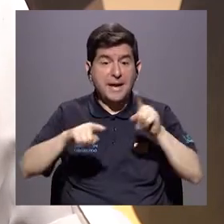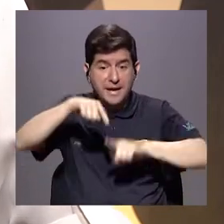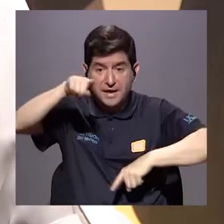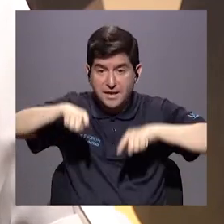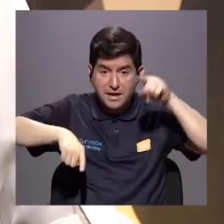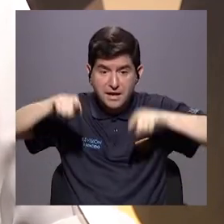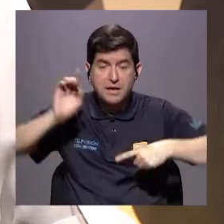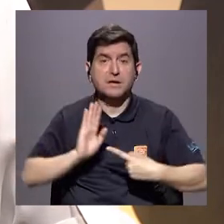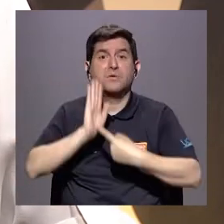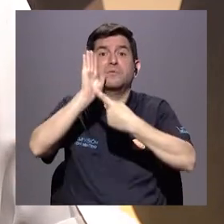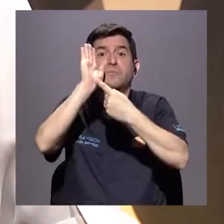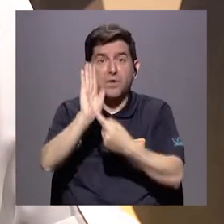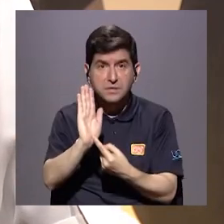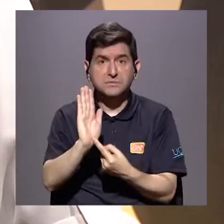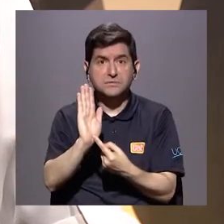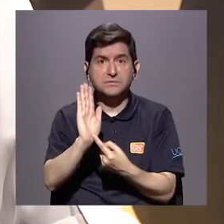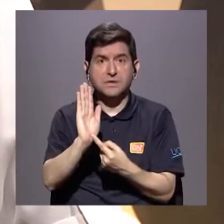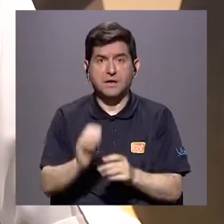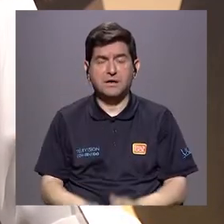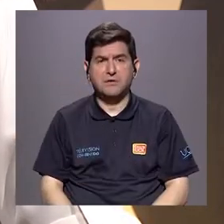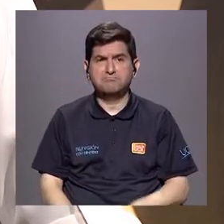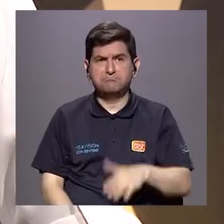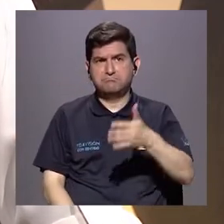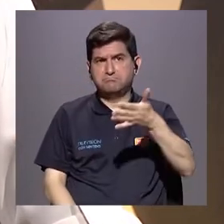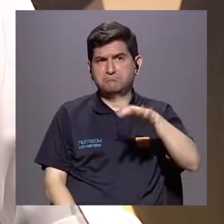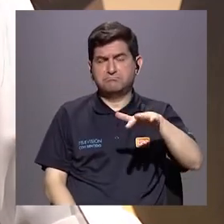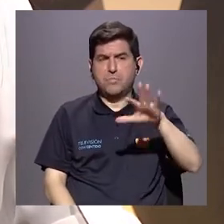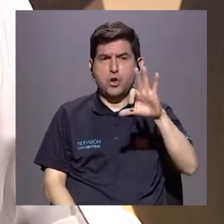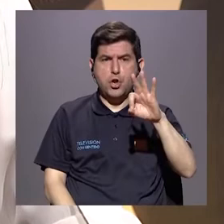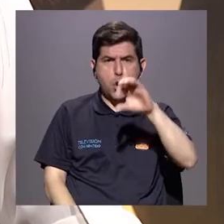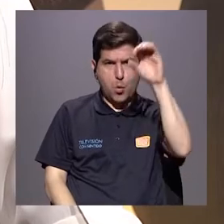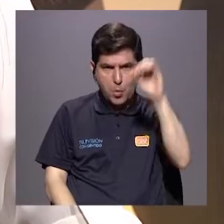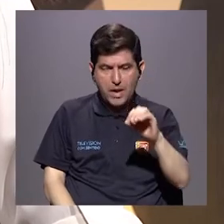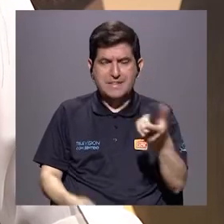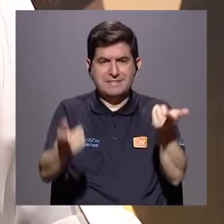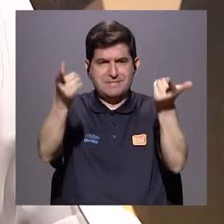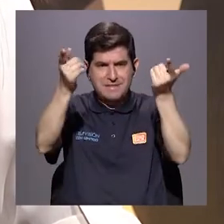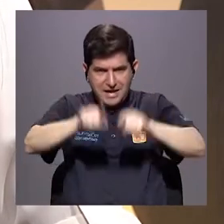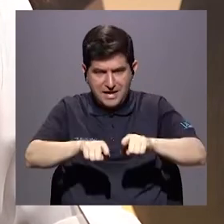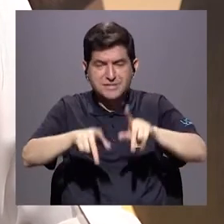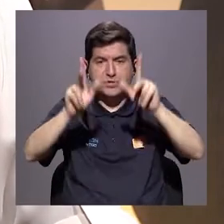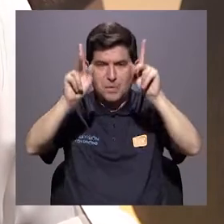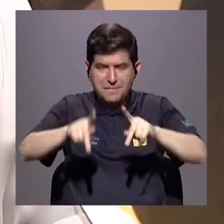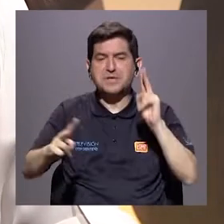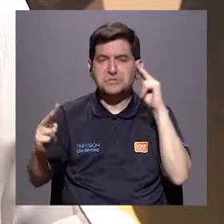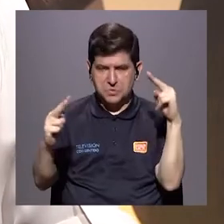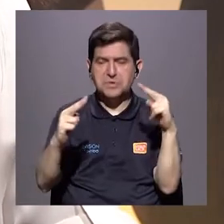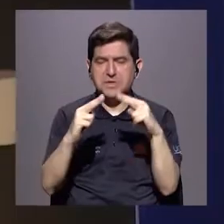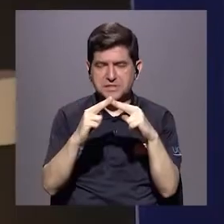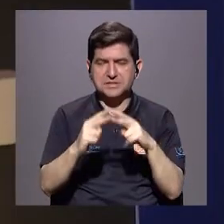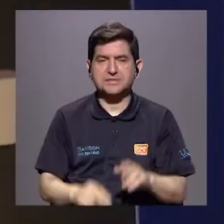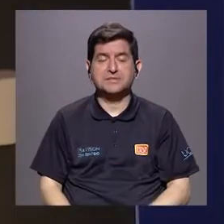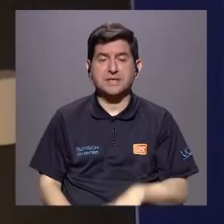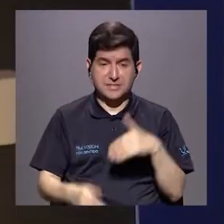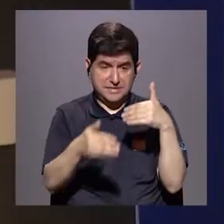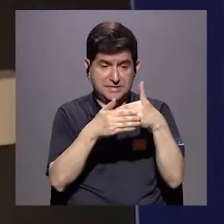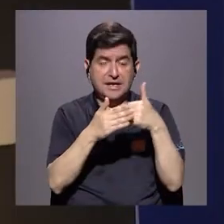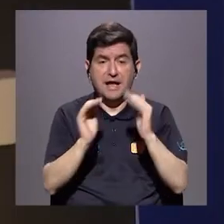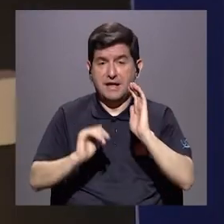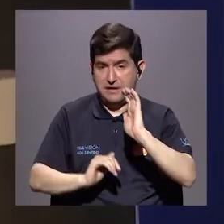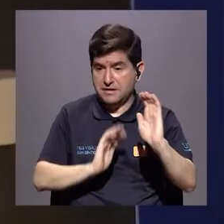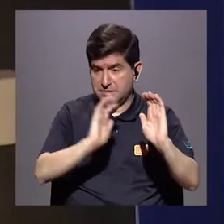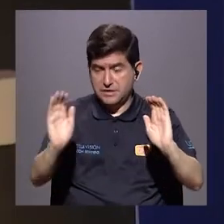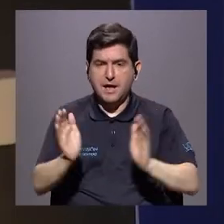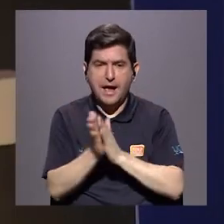estadística lo que menciona es que más o menos el 90% de los casos son personas conocidas y allegadas al niño